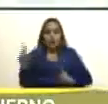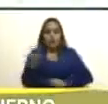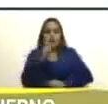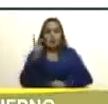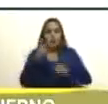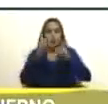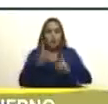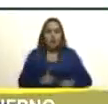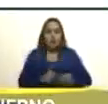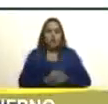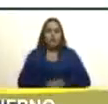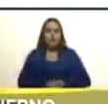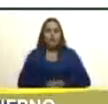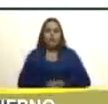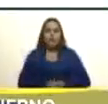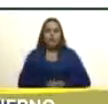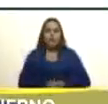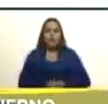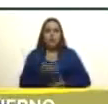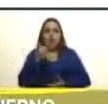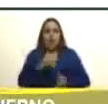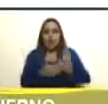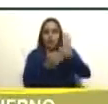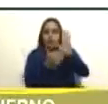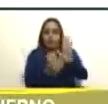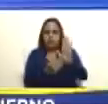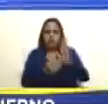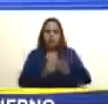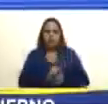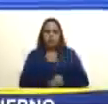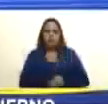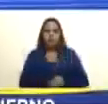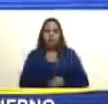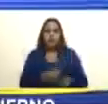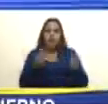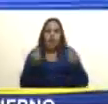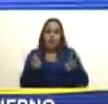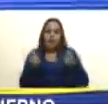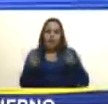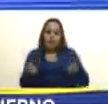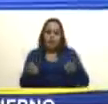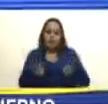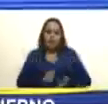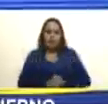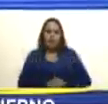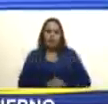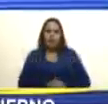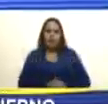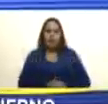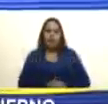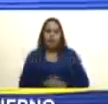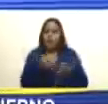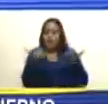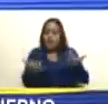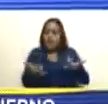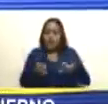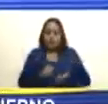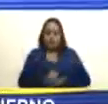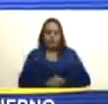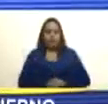aquí la traje activar de inmediato